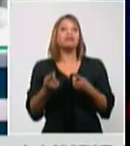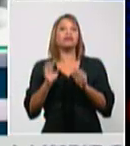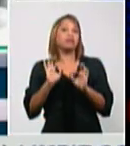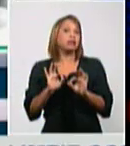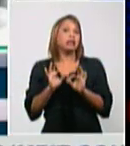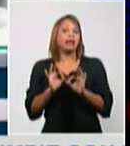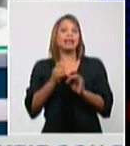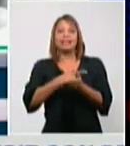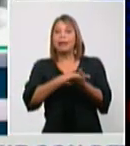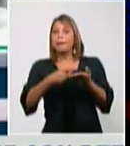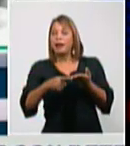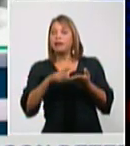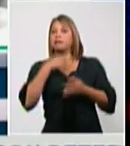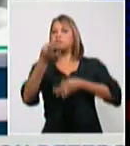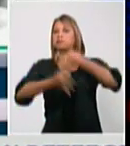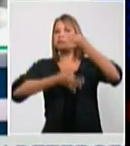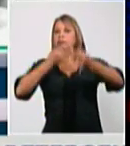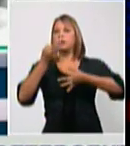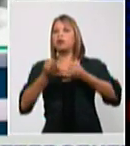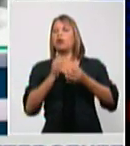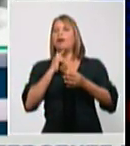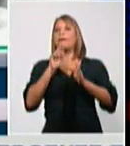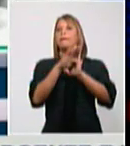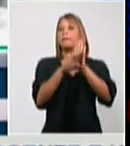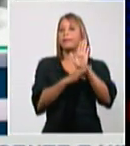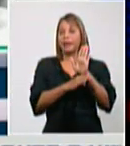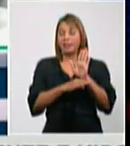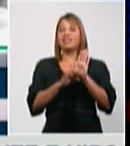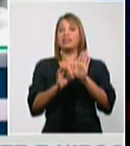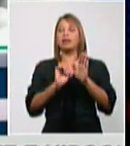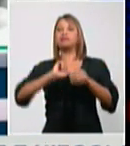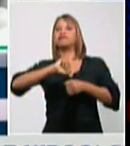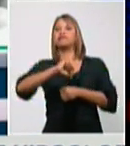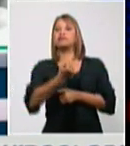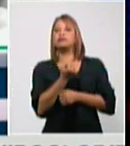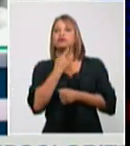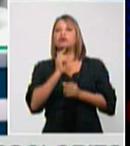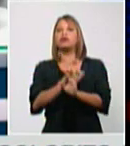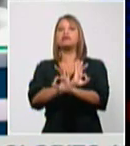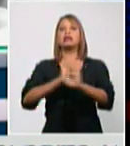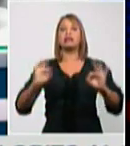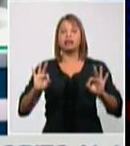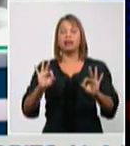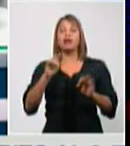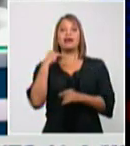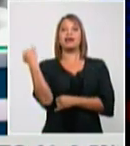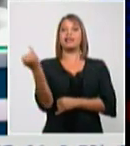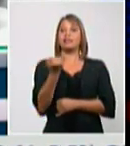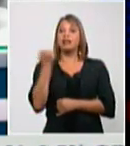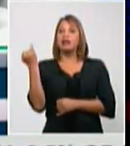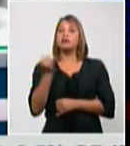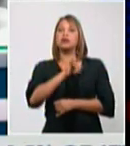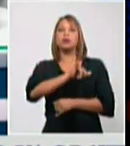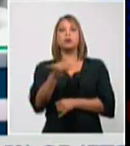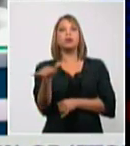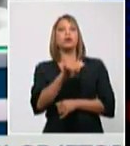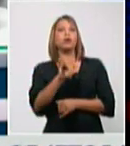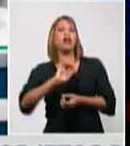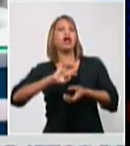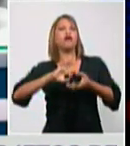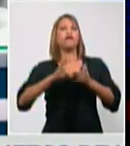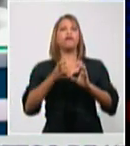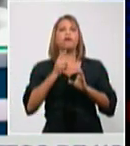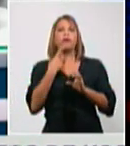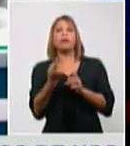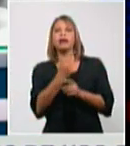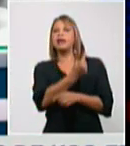conocer un grupo de importantes medidas para el control sanitario internacional y también el ajuste necesario en cada área